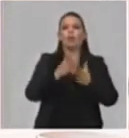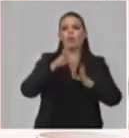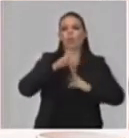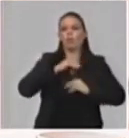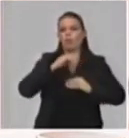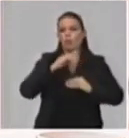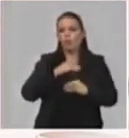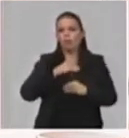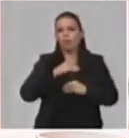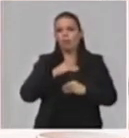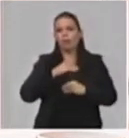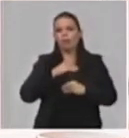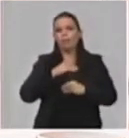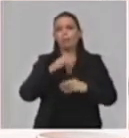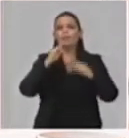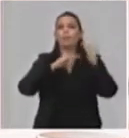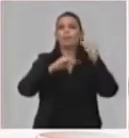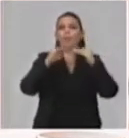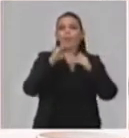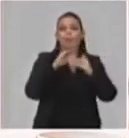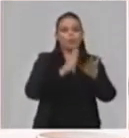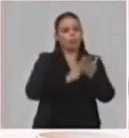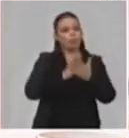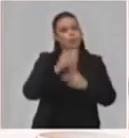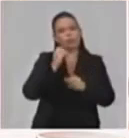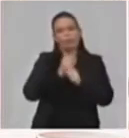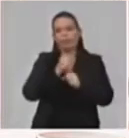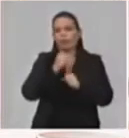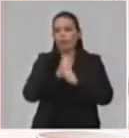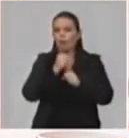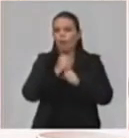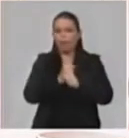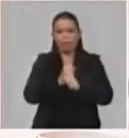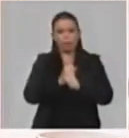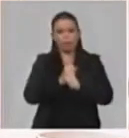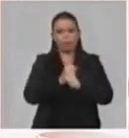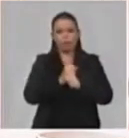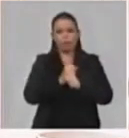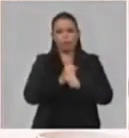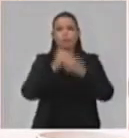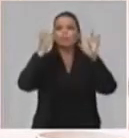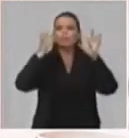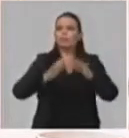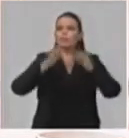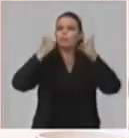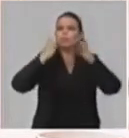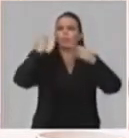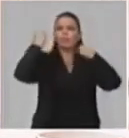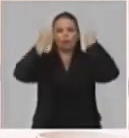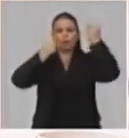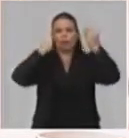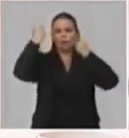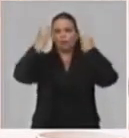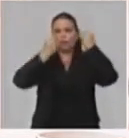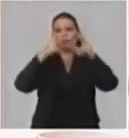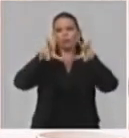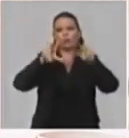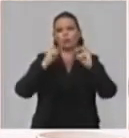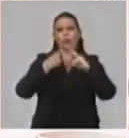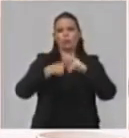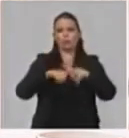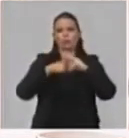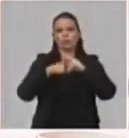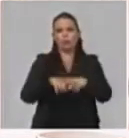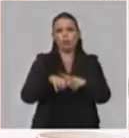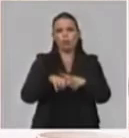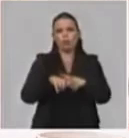ministerio no se ha detenido un momento en decir, no ha dejado de pensar y de buscar soluciones qué vamos a hacer cuando